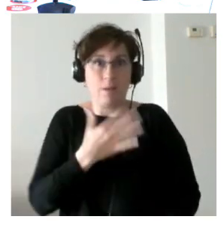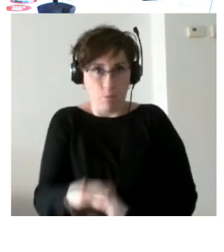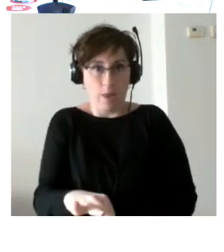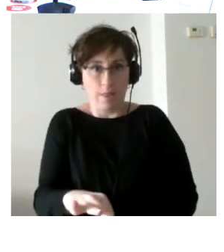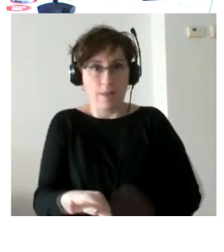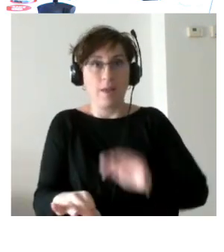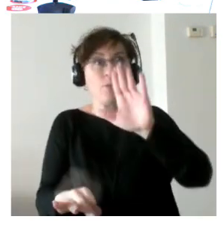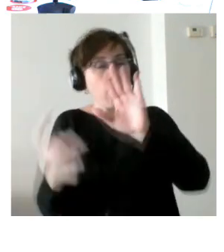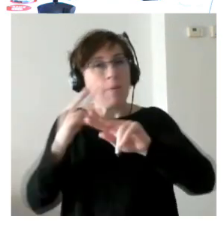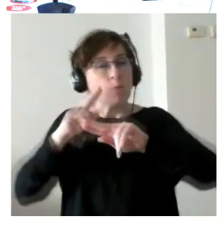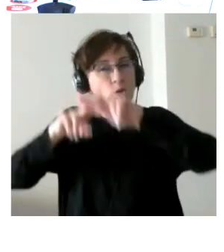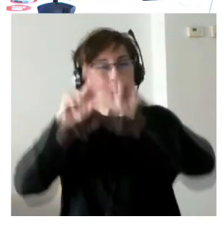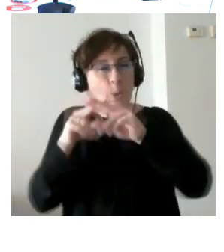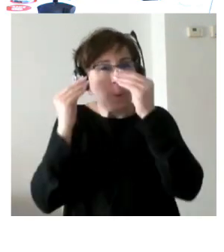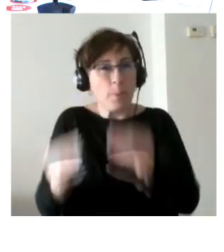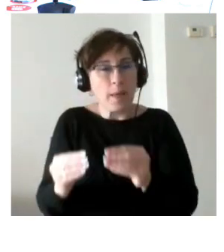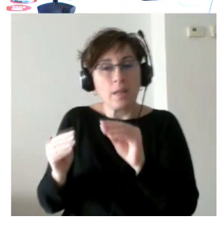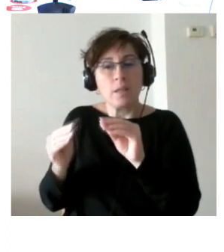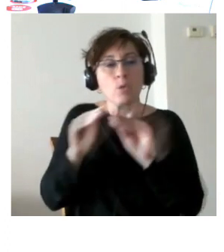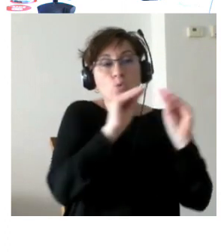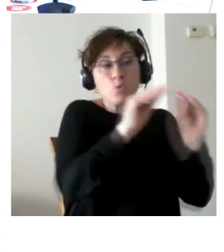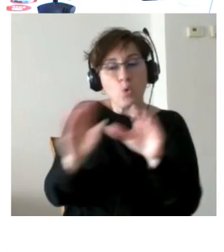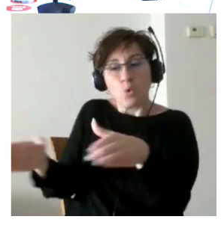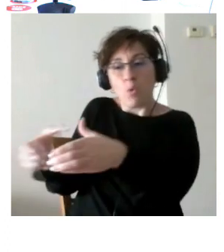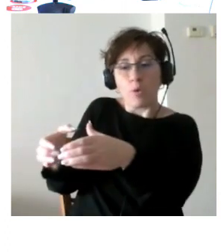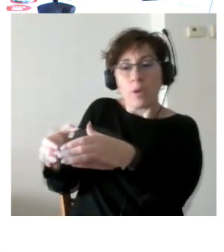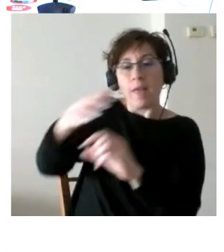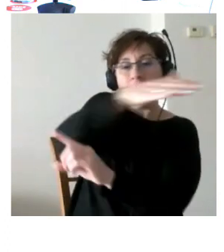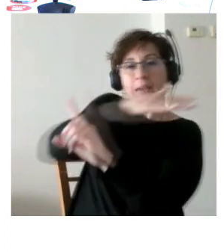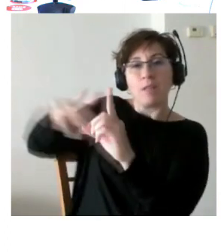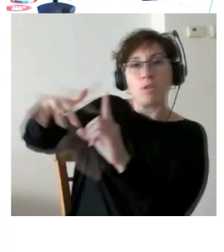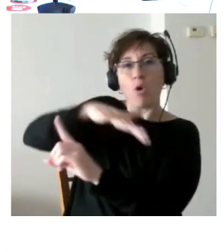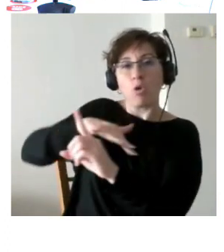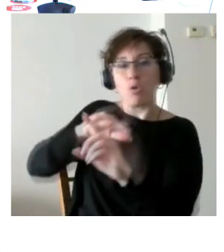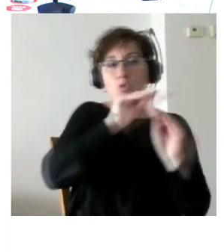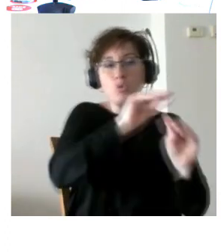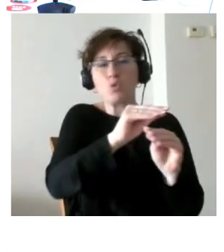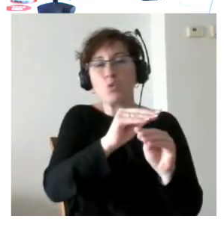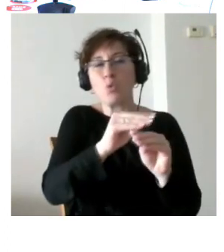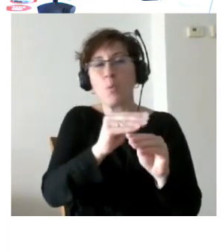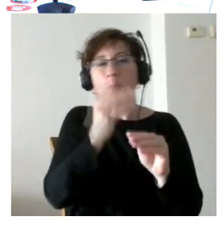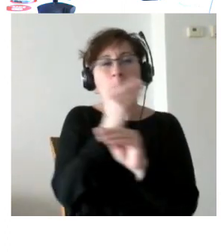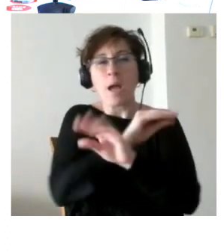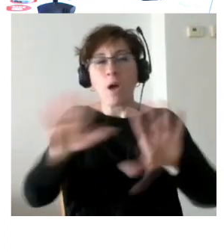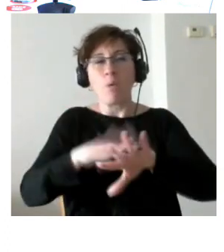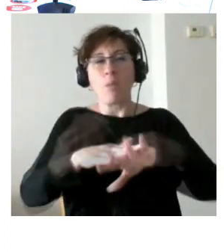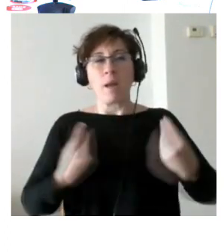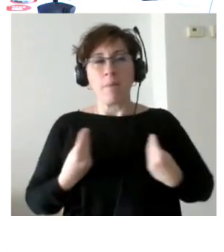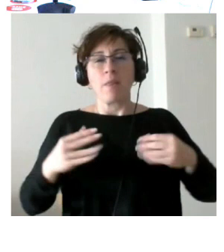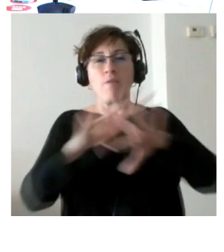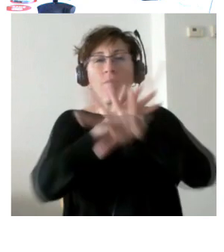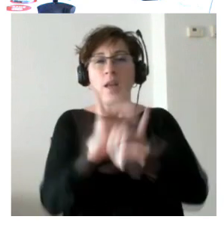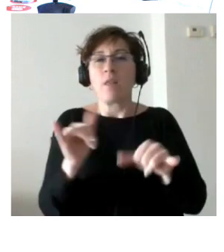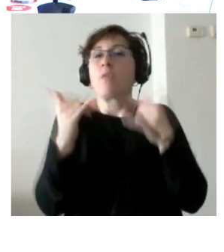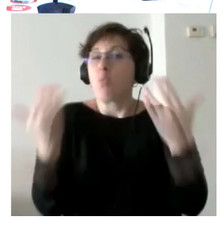cuál es su comunidad y cuál es el entorno que hace que la persona sea más feliz y pueda tener una vida más plena Y por